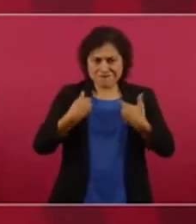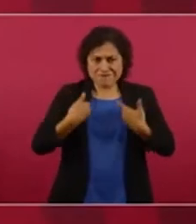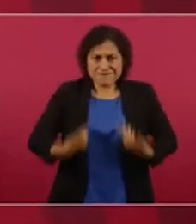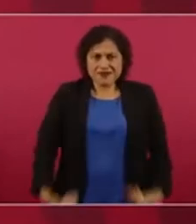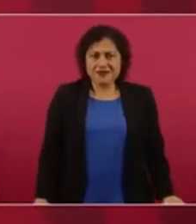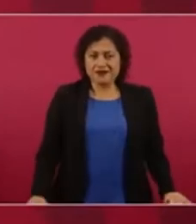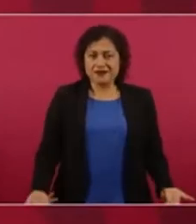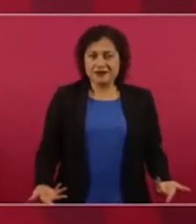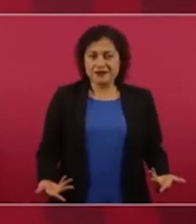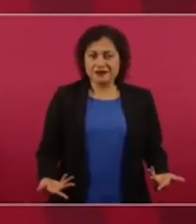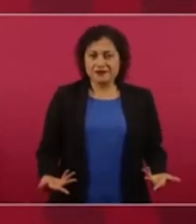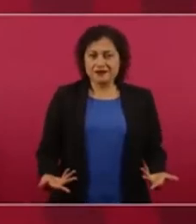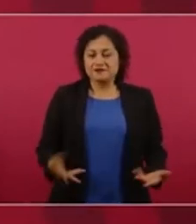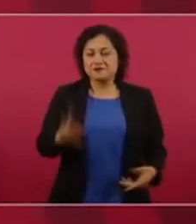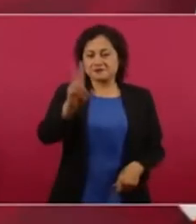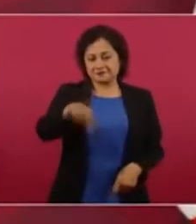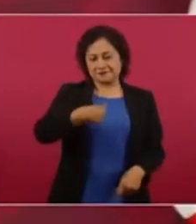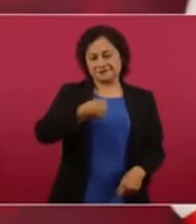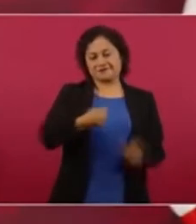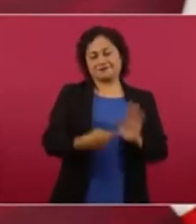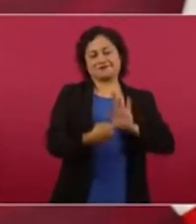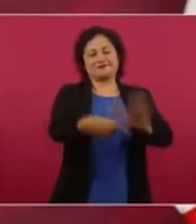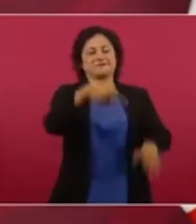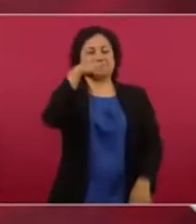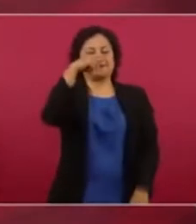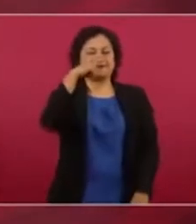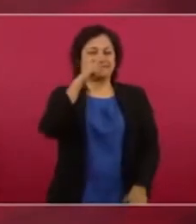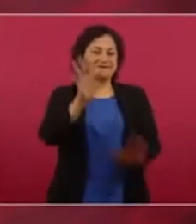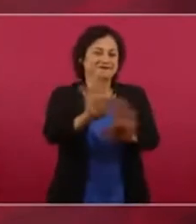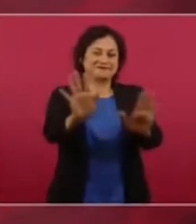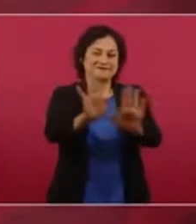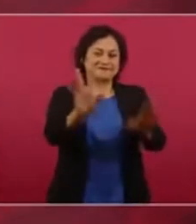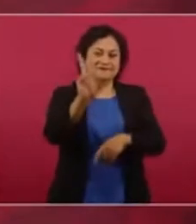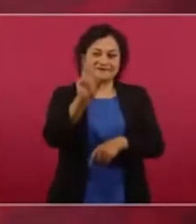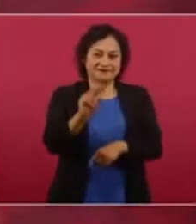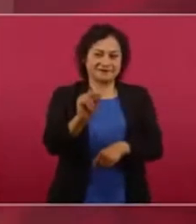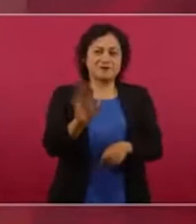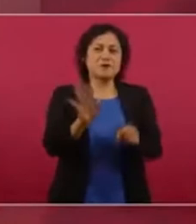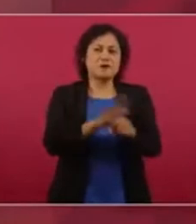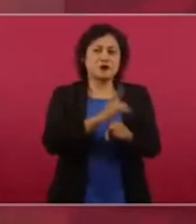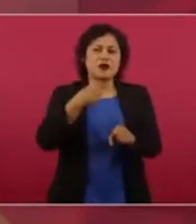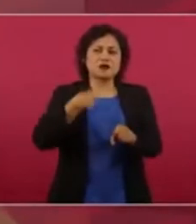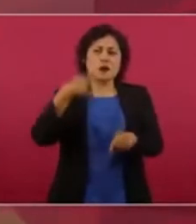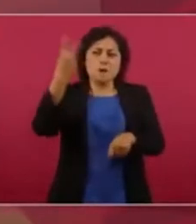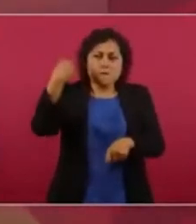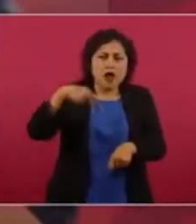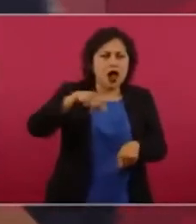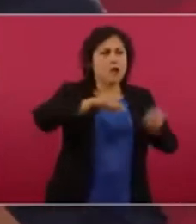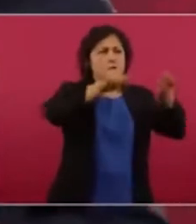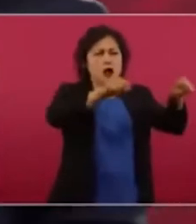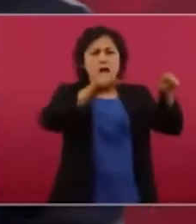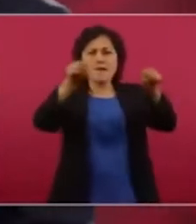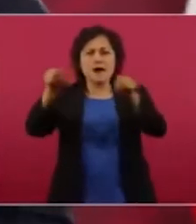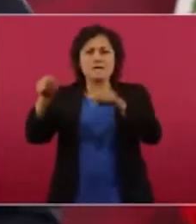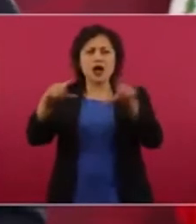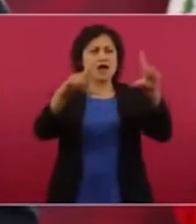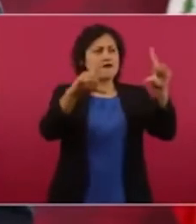no es para presumir de México porque donde quiera que voy foto foto foto ahora fui